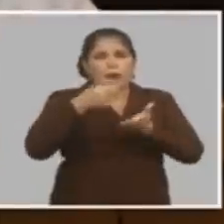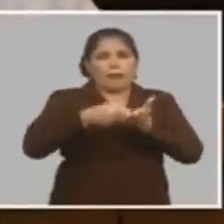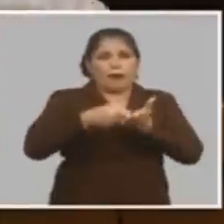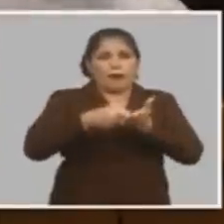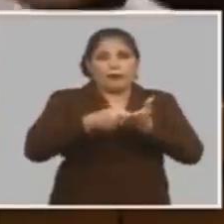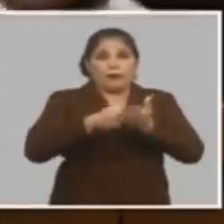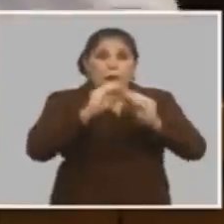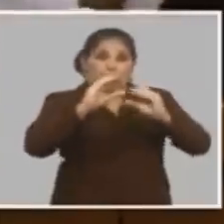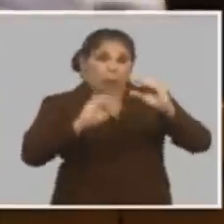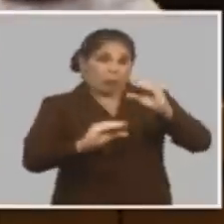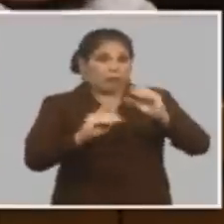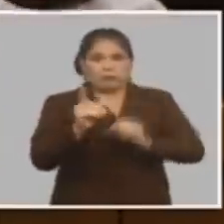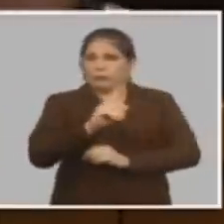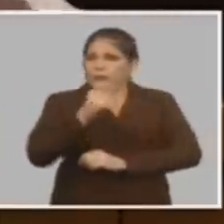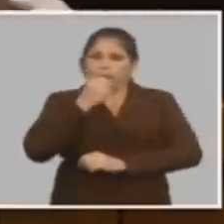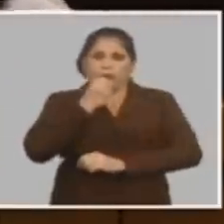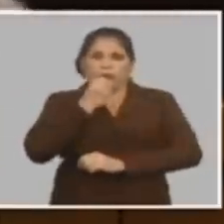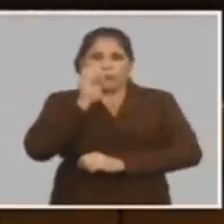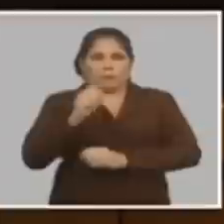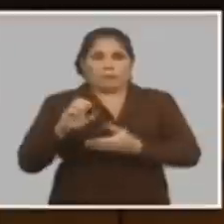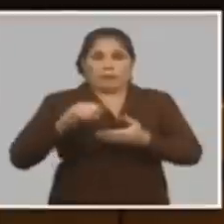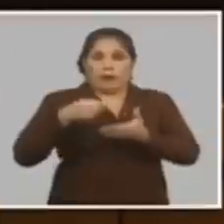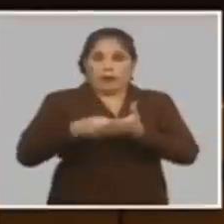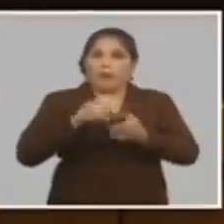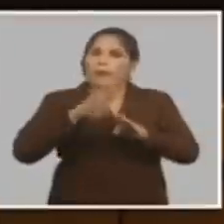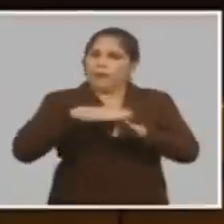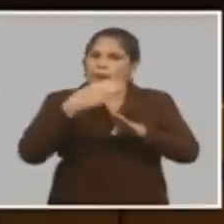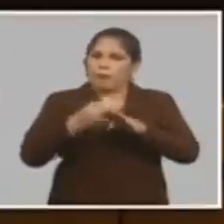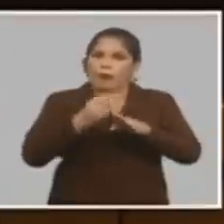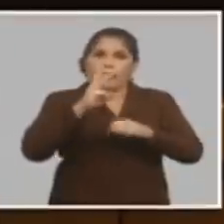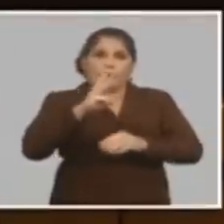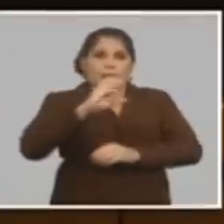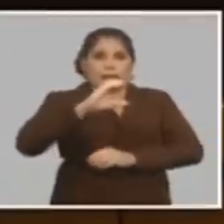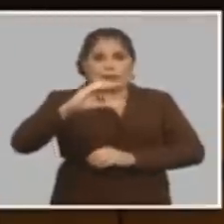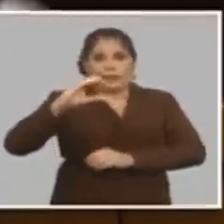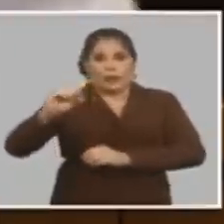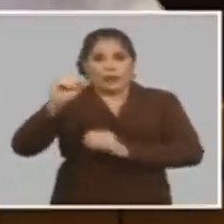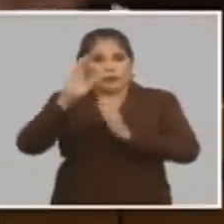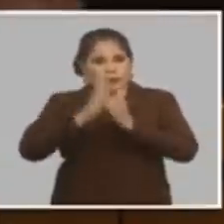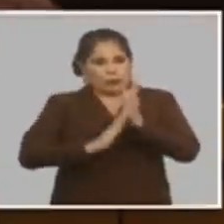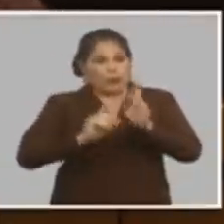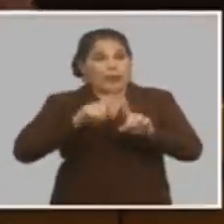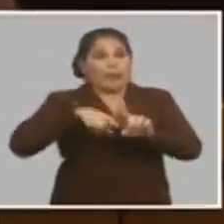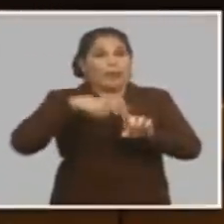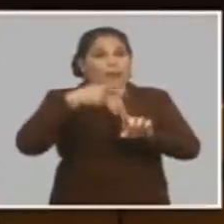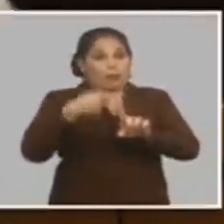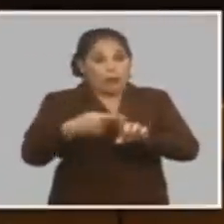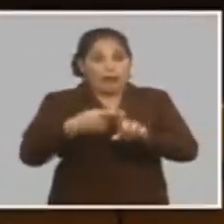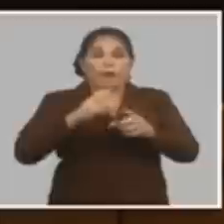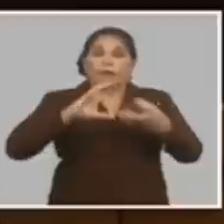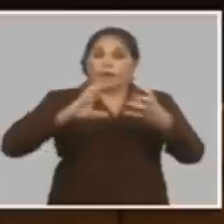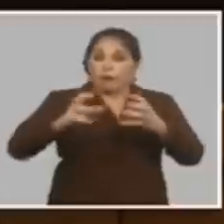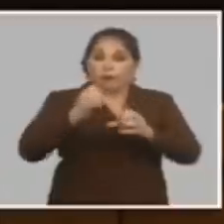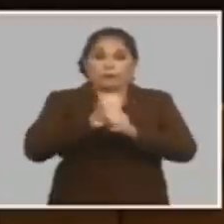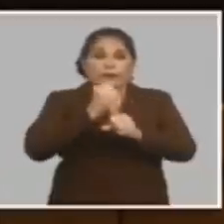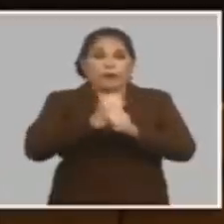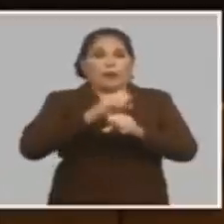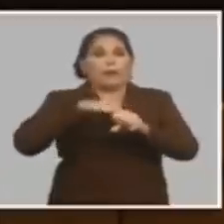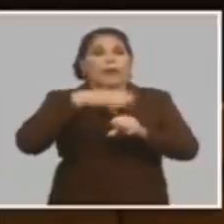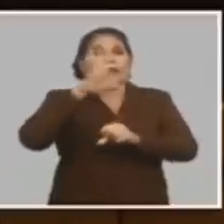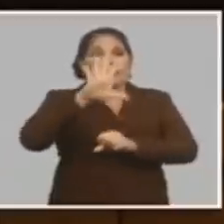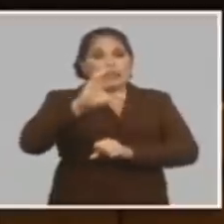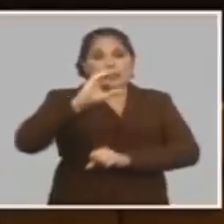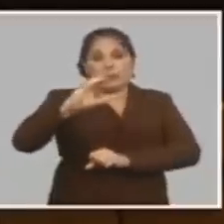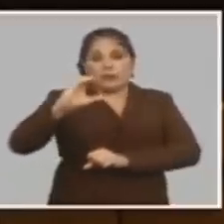después bajo esa misma filosofía lo llevamos a tres salarios mensuales y después sobre esa misma filosofía lo llevamos a